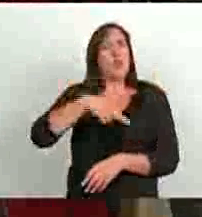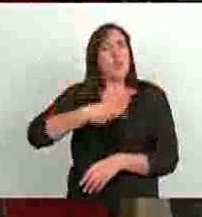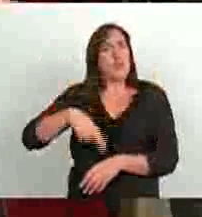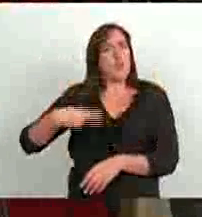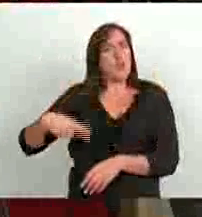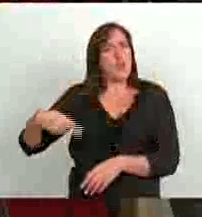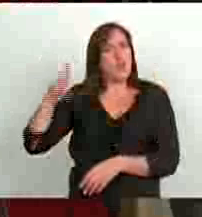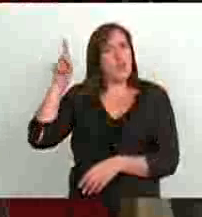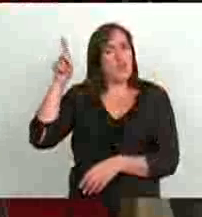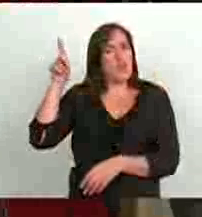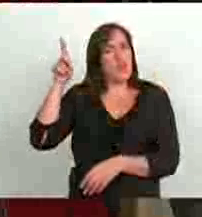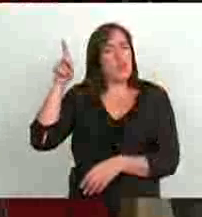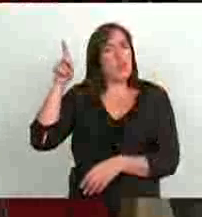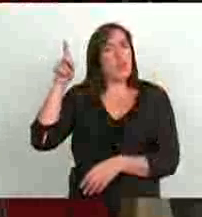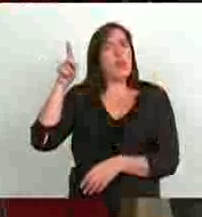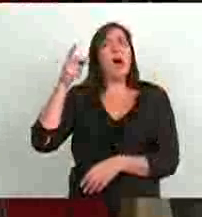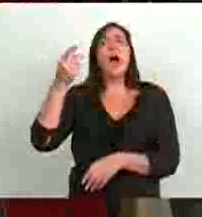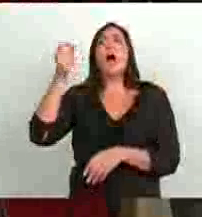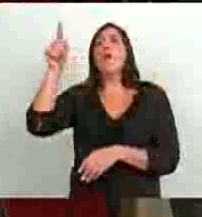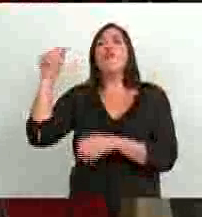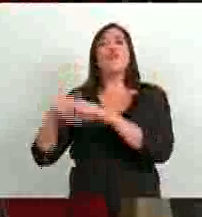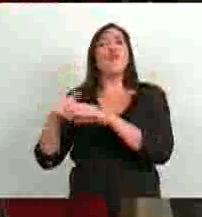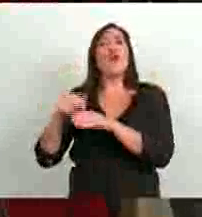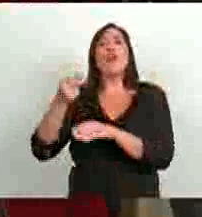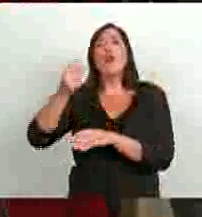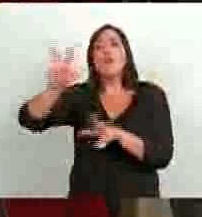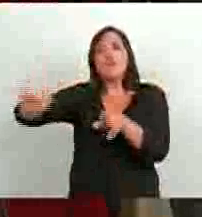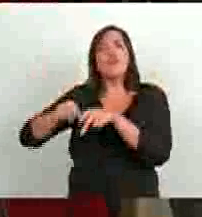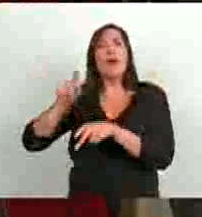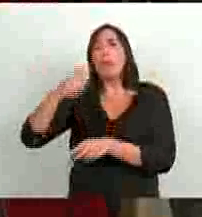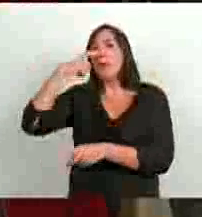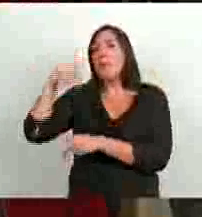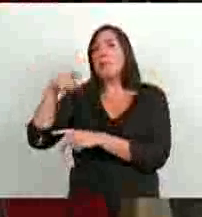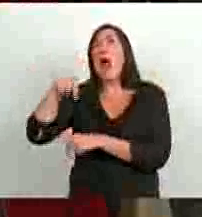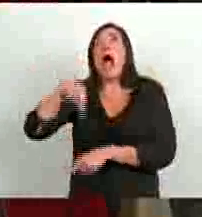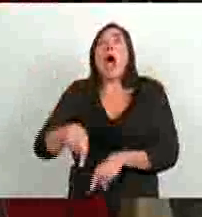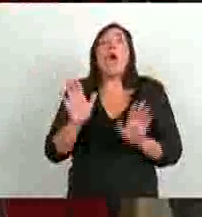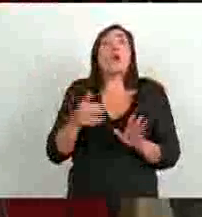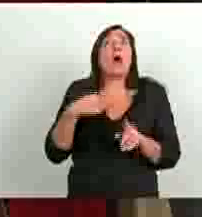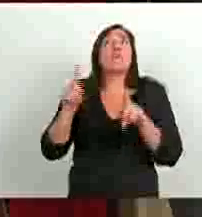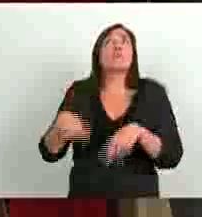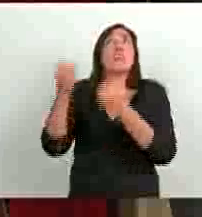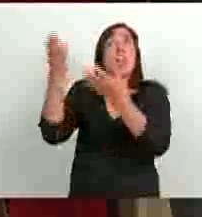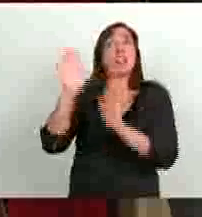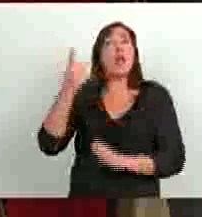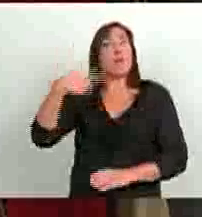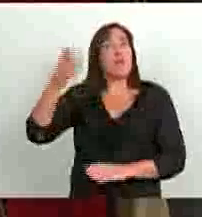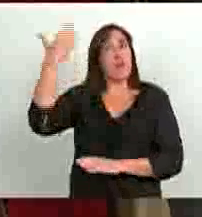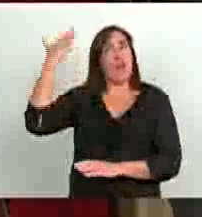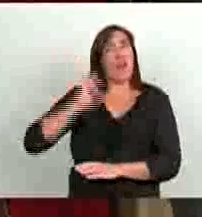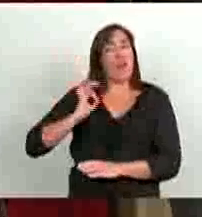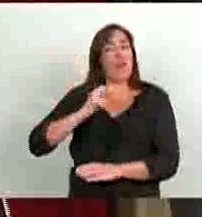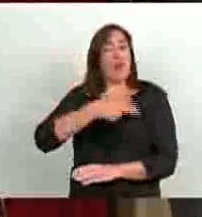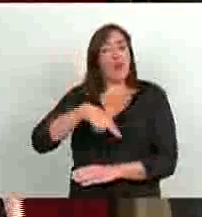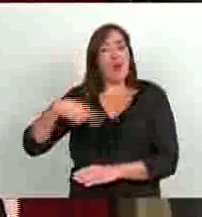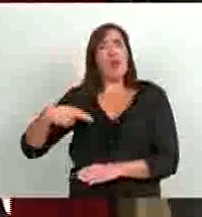por ejemplo, con los fondos de las regalías petroleras, por lo menos no sé cómo estará ahora, pero hasta hace unos años, Noruega había